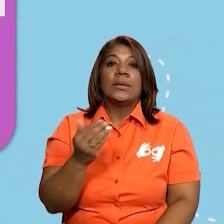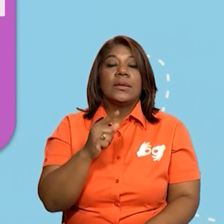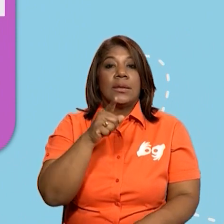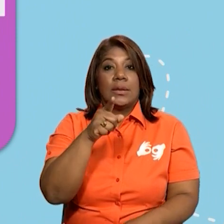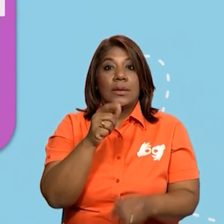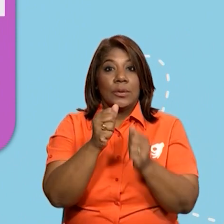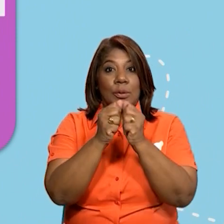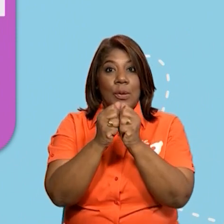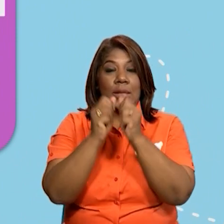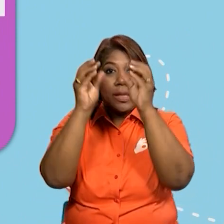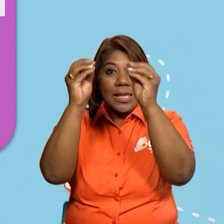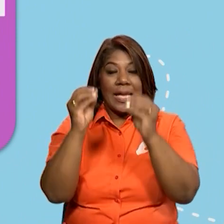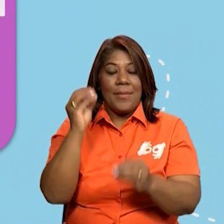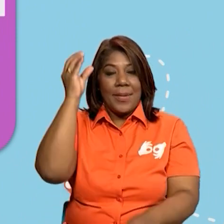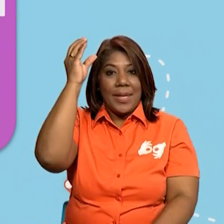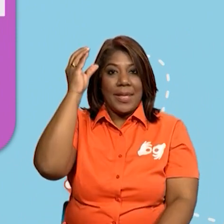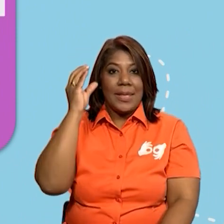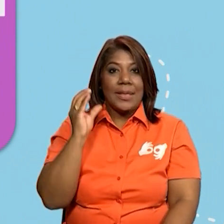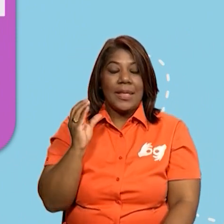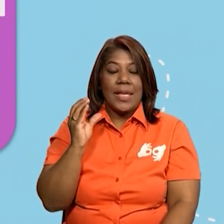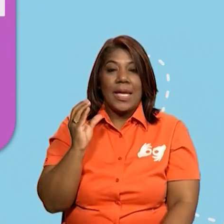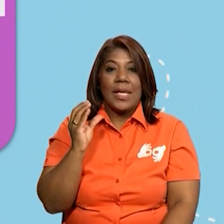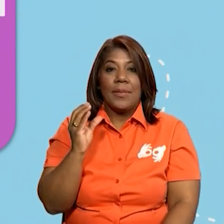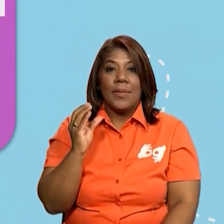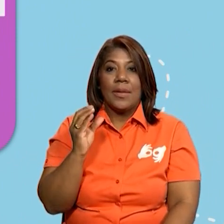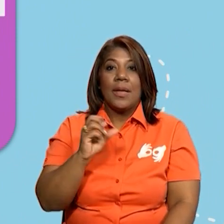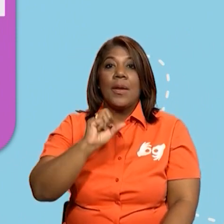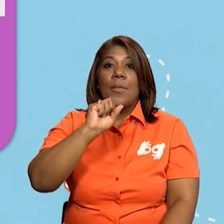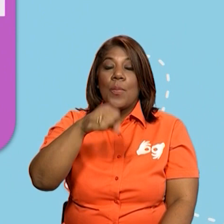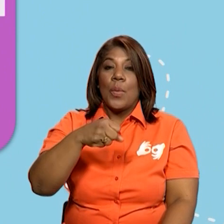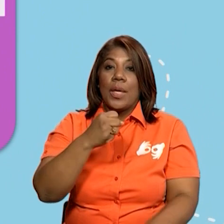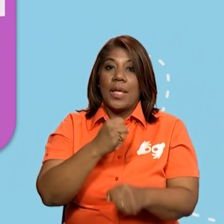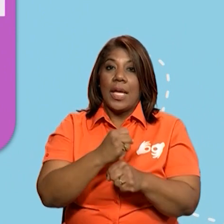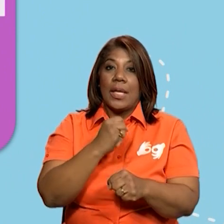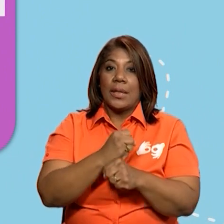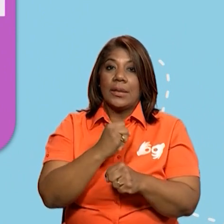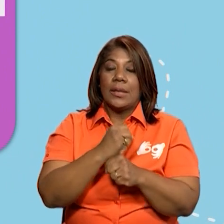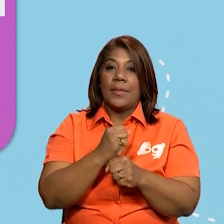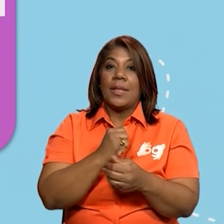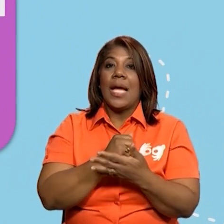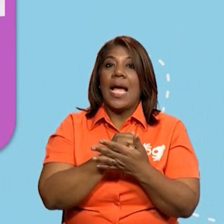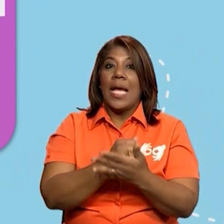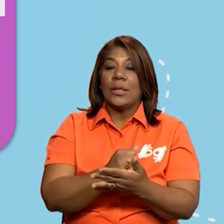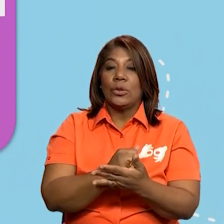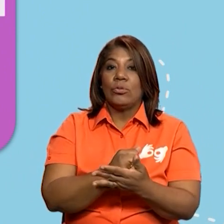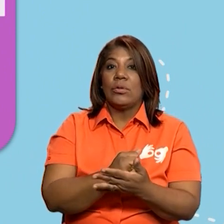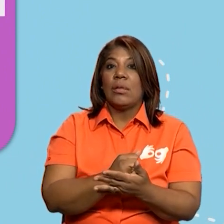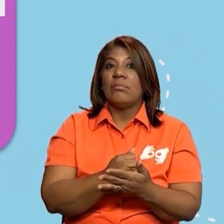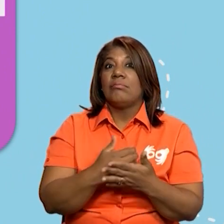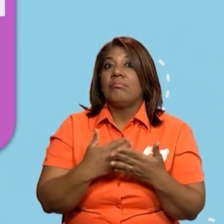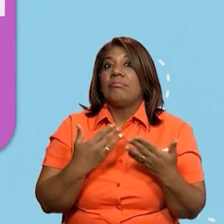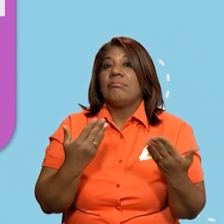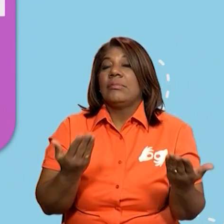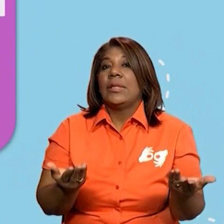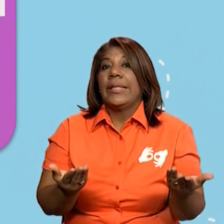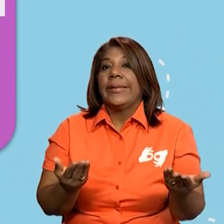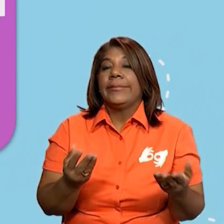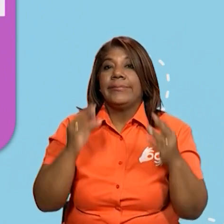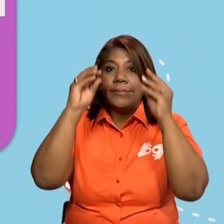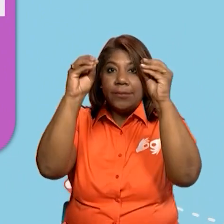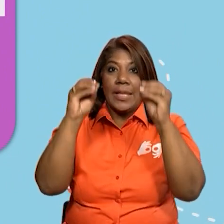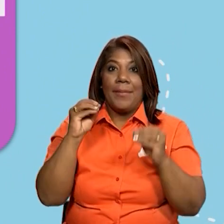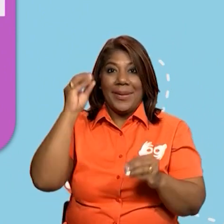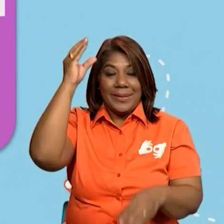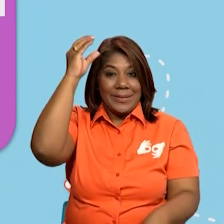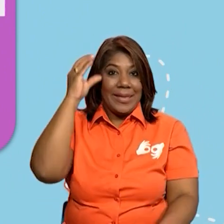conmigo ustedes puedan trabajar y ayudarme a decidir. Porque resulta que yo fui a